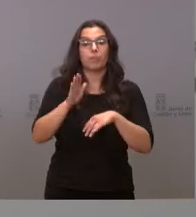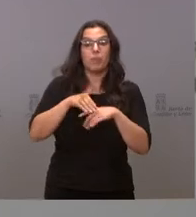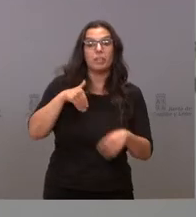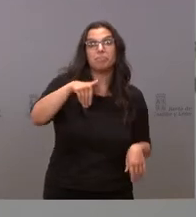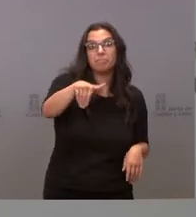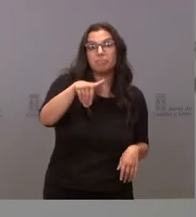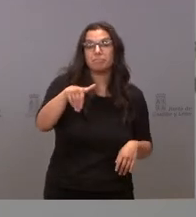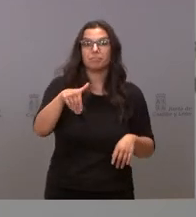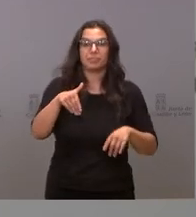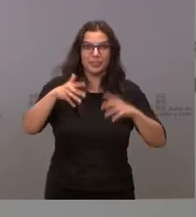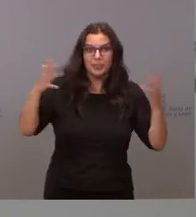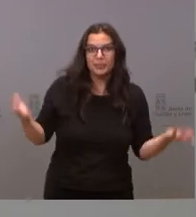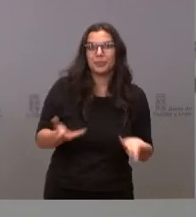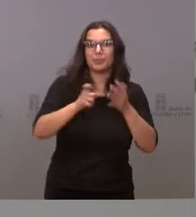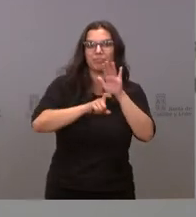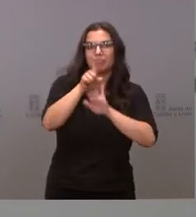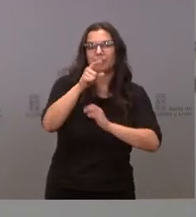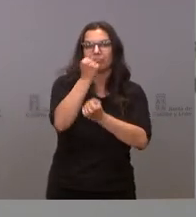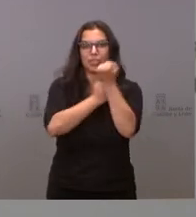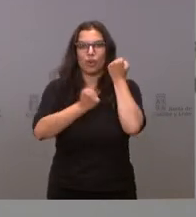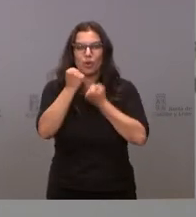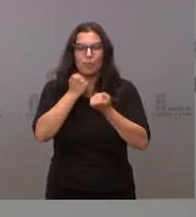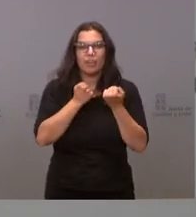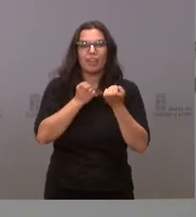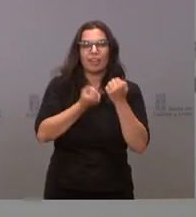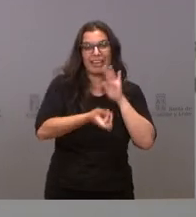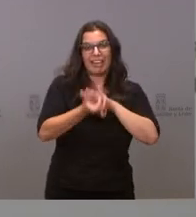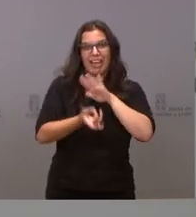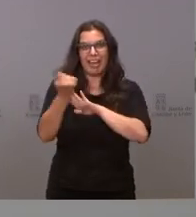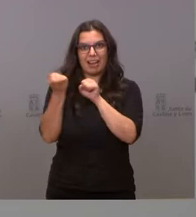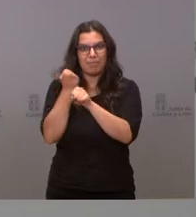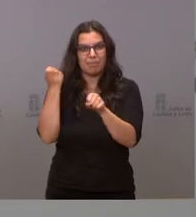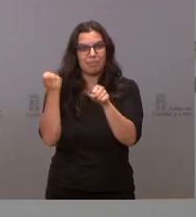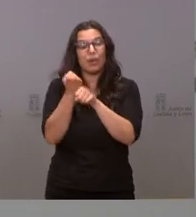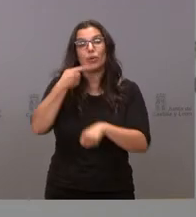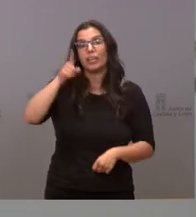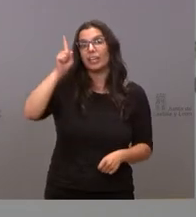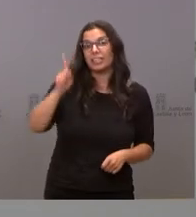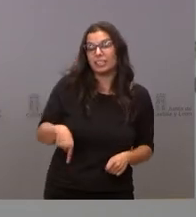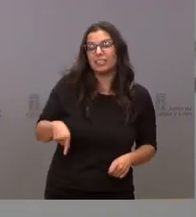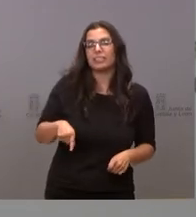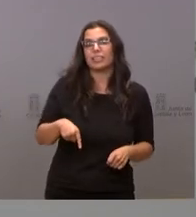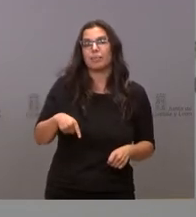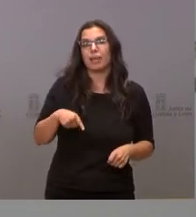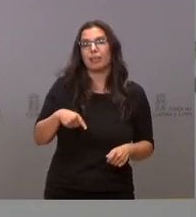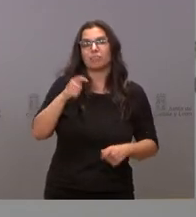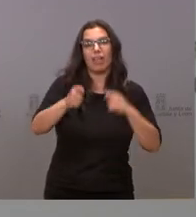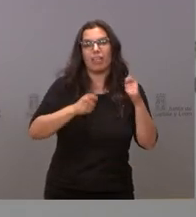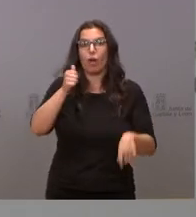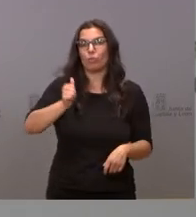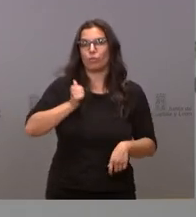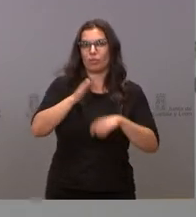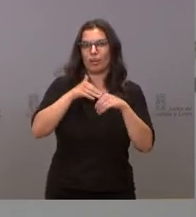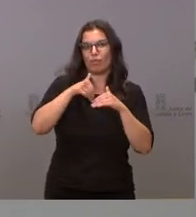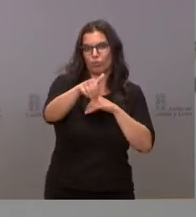favorecemos es el crecimiento económico, la creación de empleo y también la generación de oportunidades de futuro.